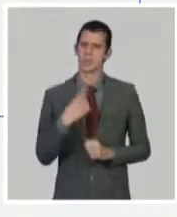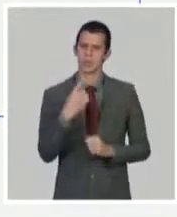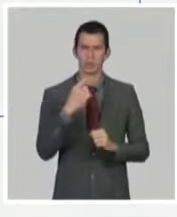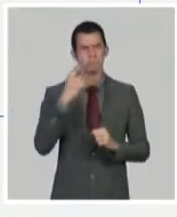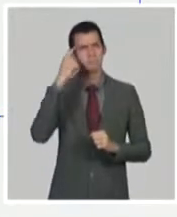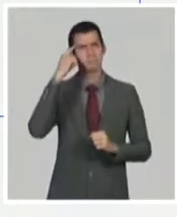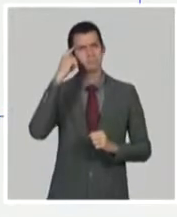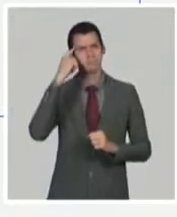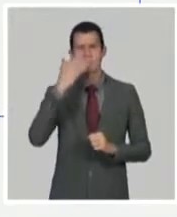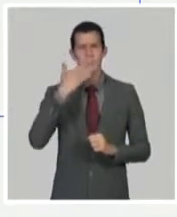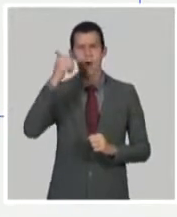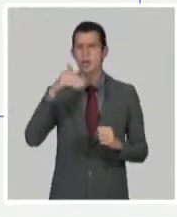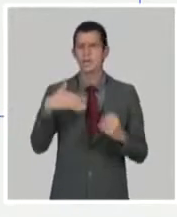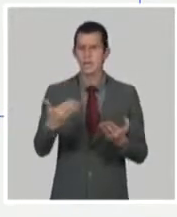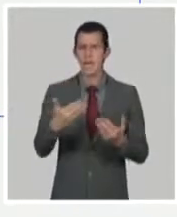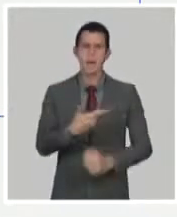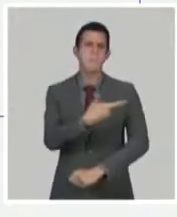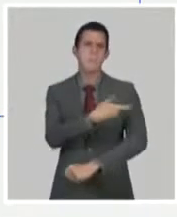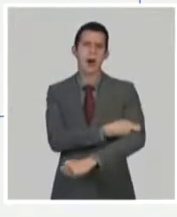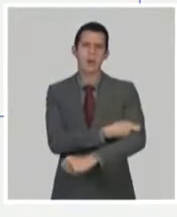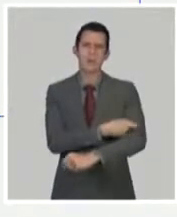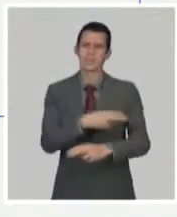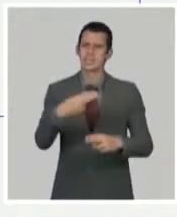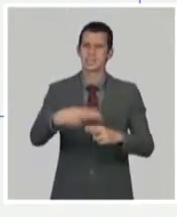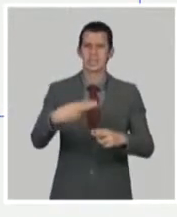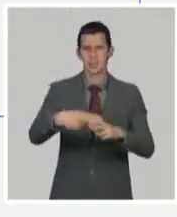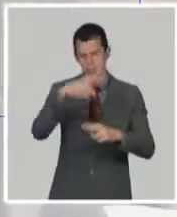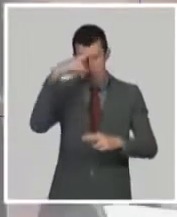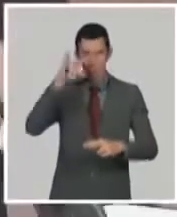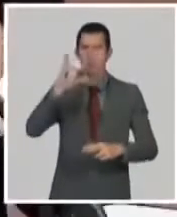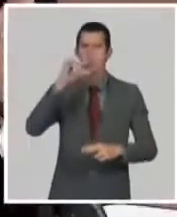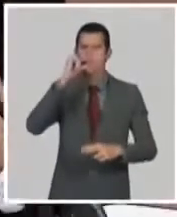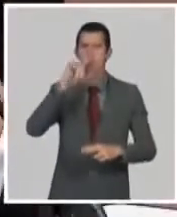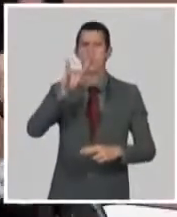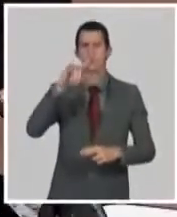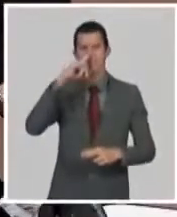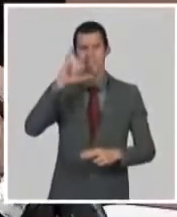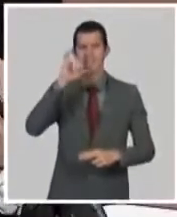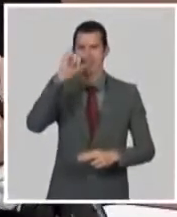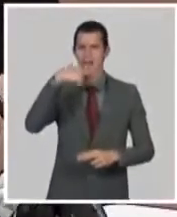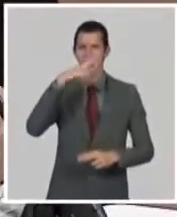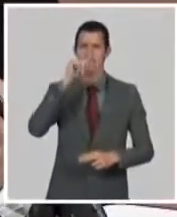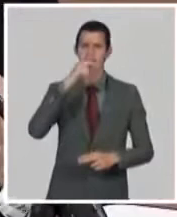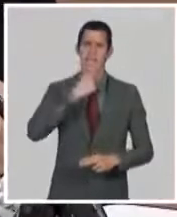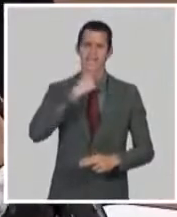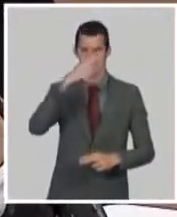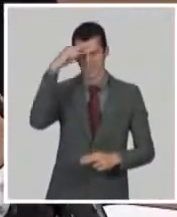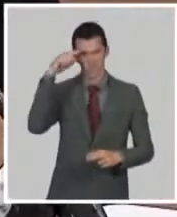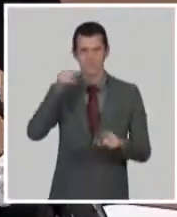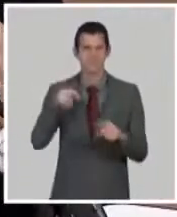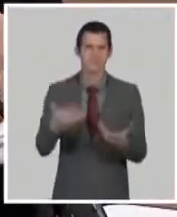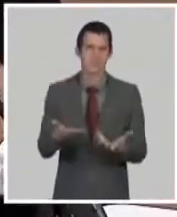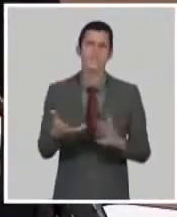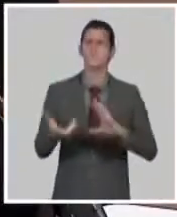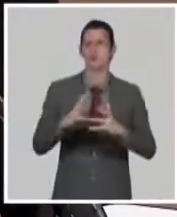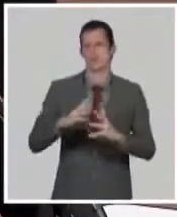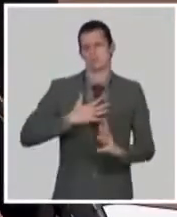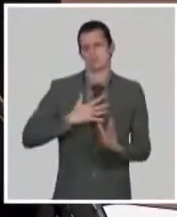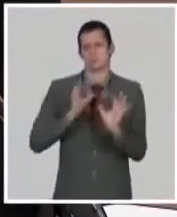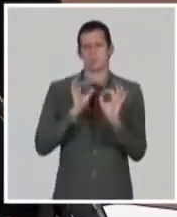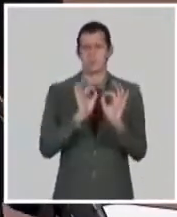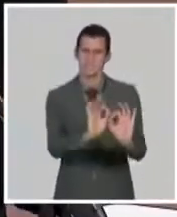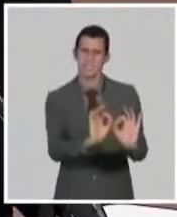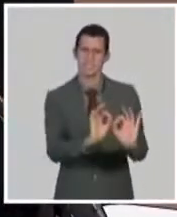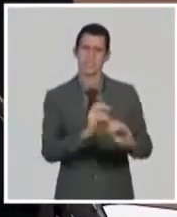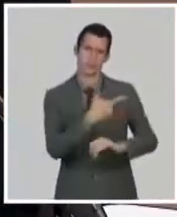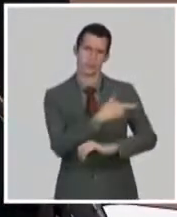posibilidad de aislar un pedacito de esa llave que plantea el doctor Vicente para entonces